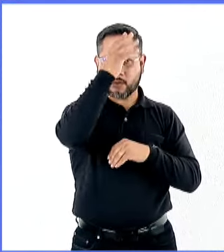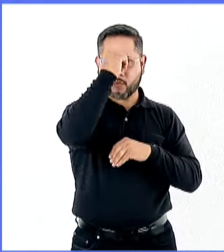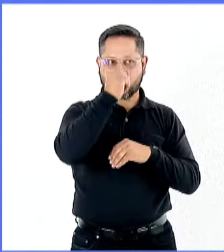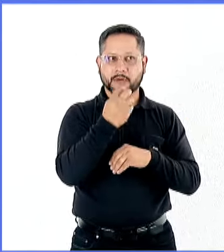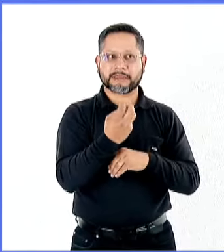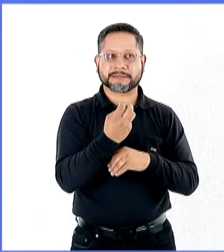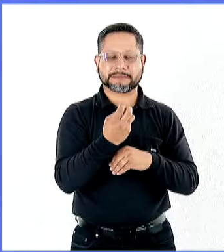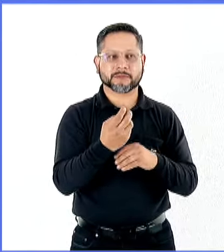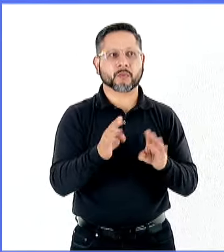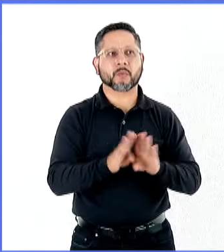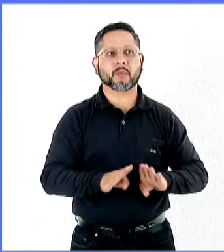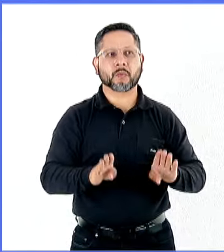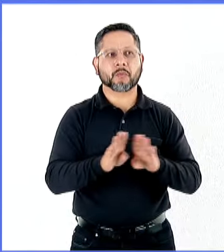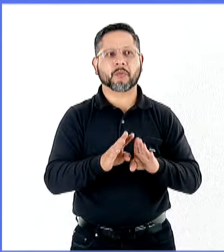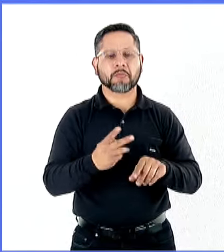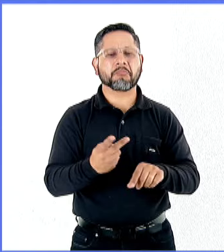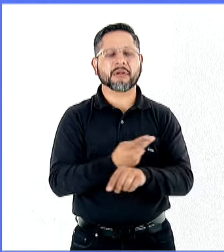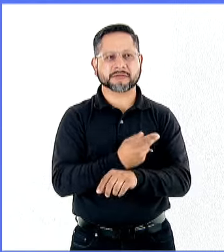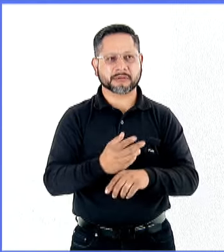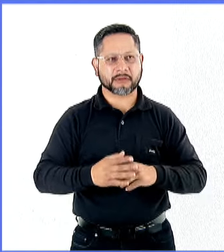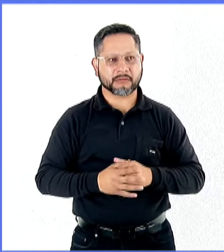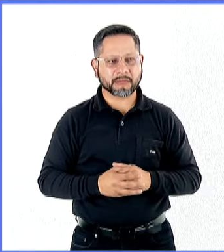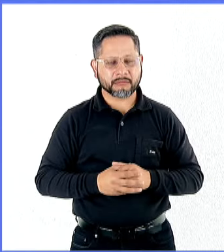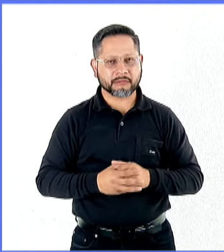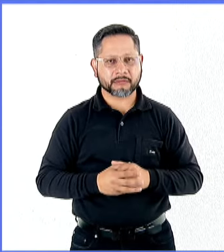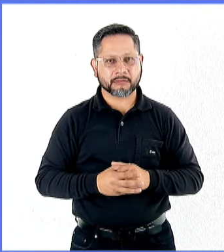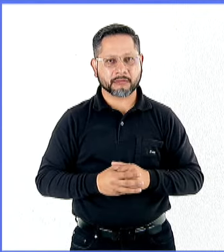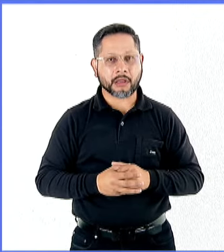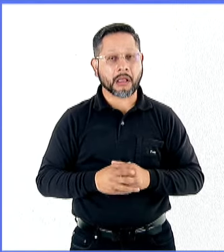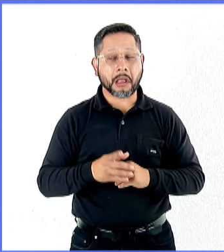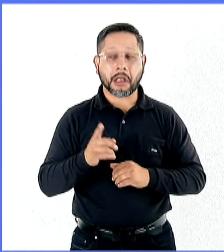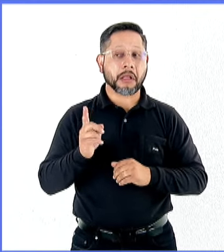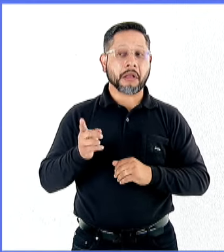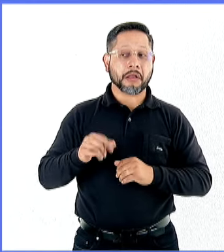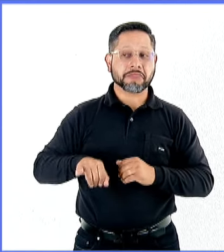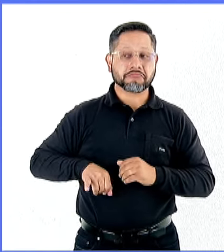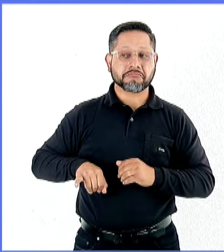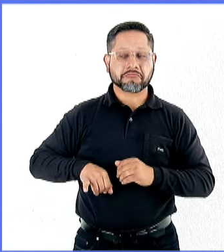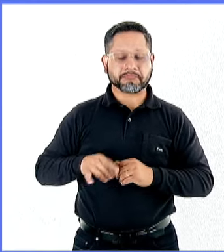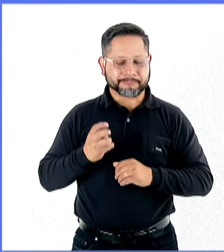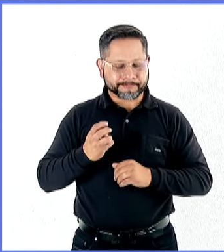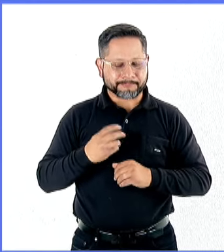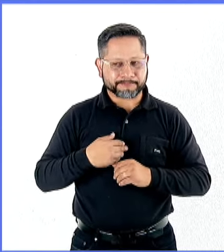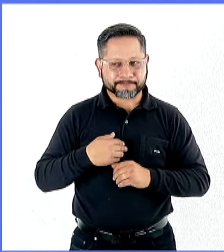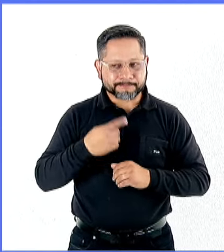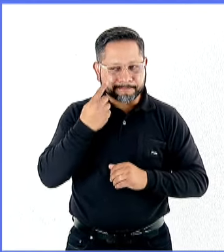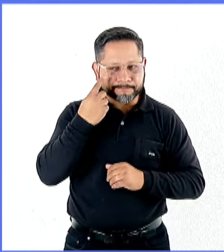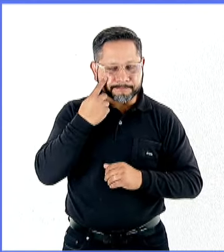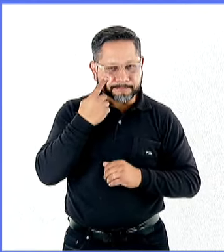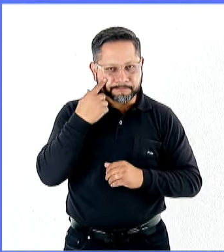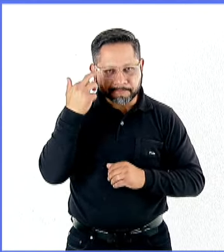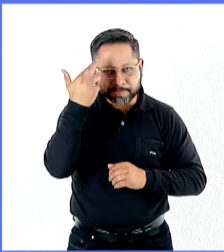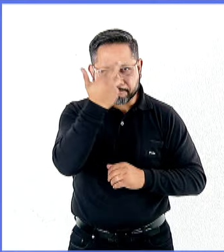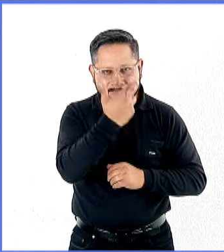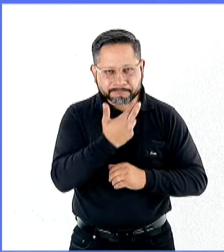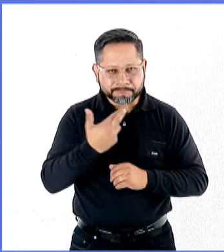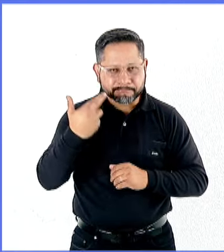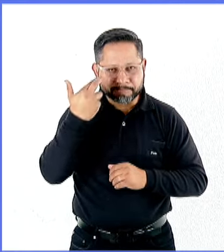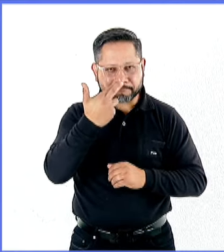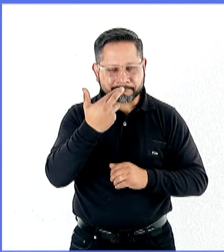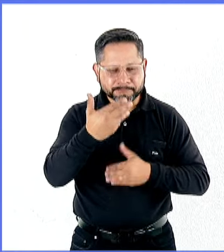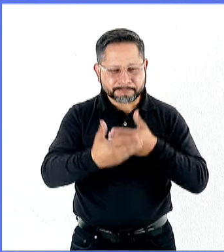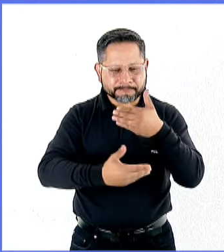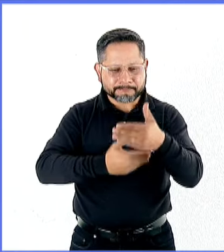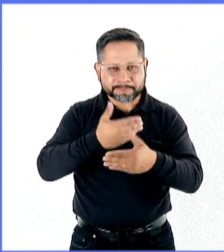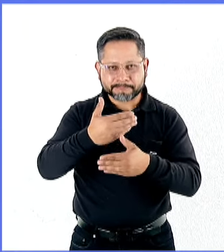Claro, ahí es interesante hacer análisis y ponderar, ¿cuál es el efecto